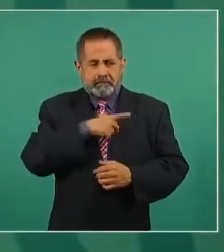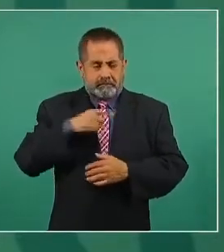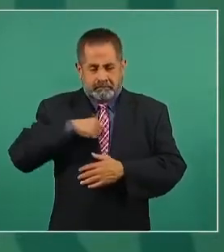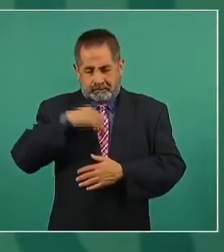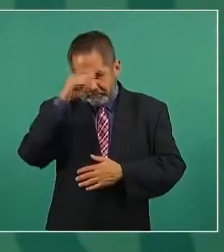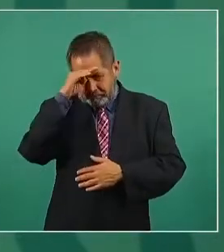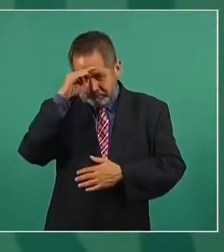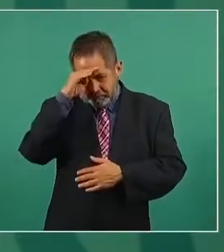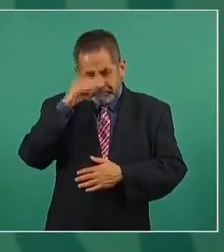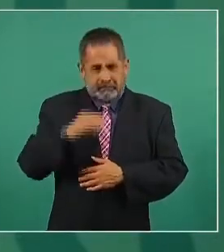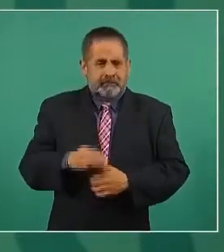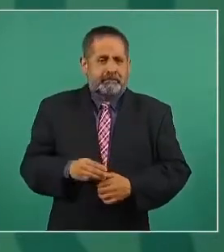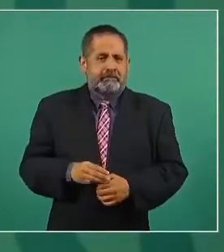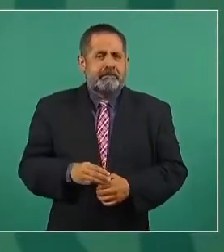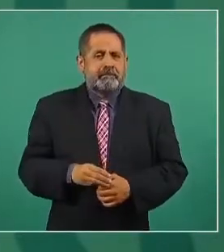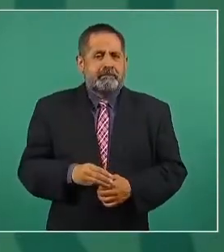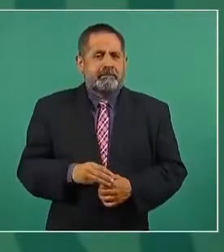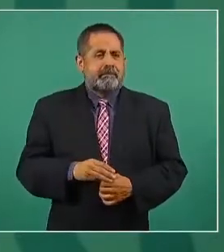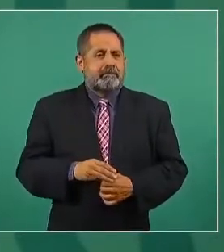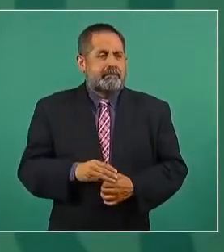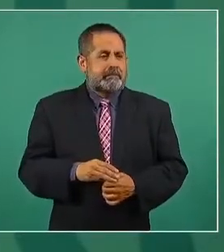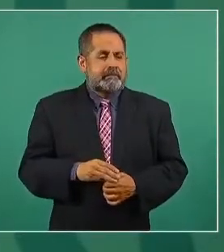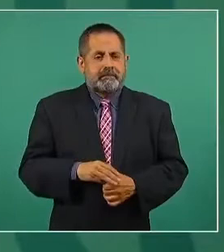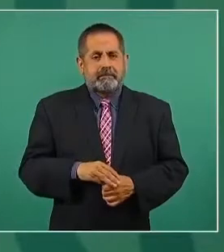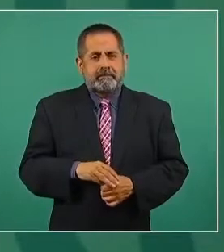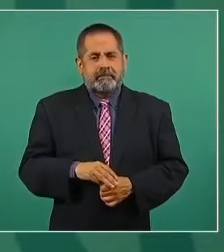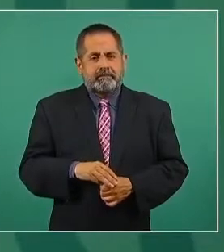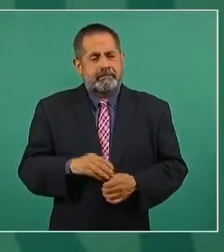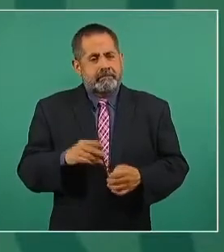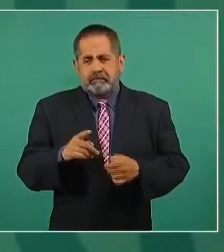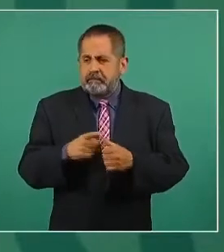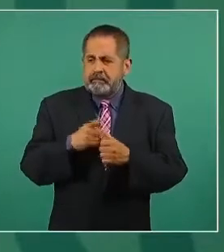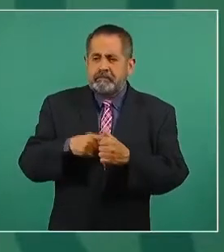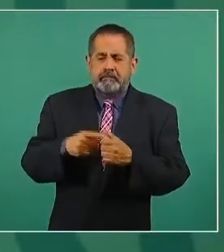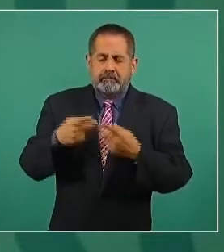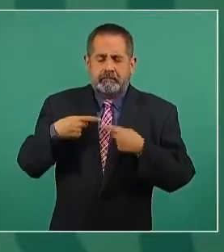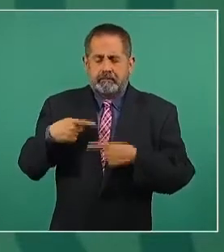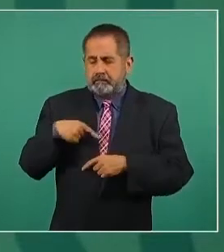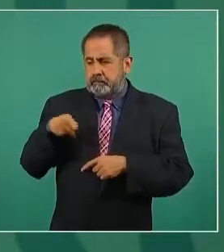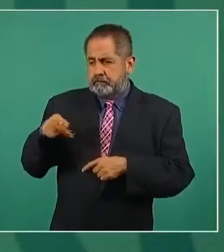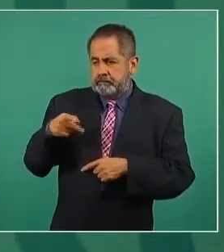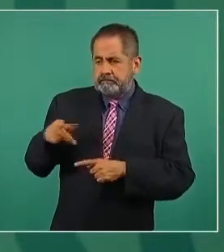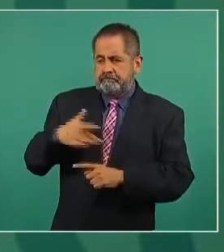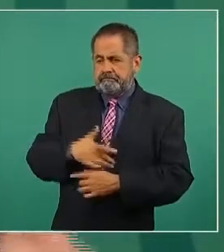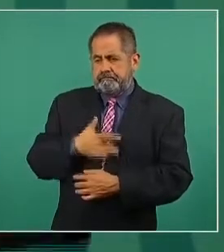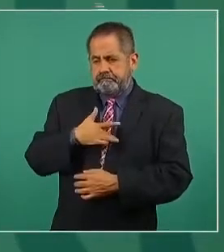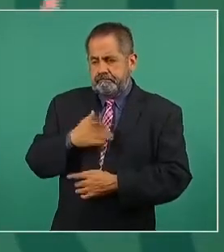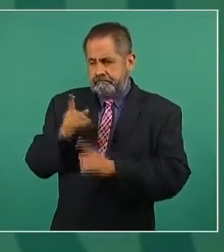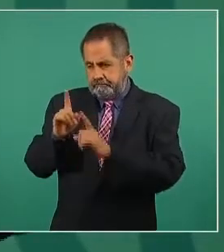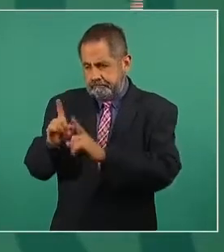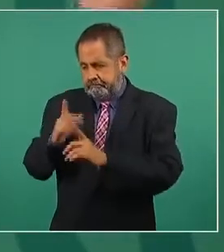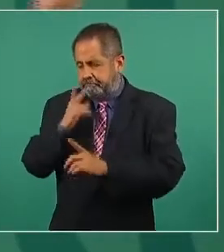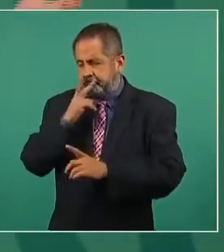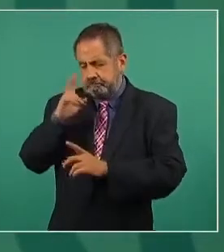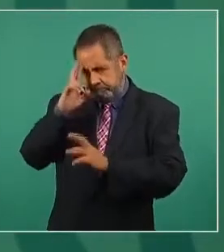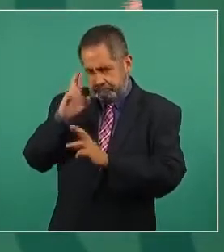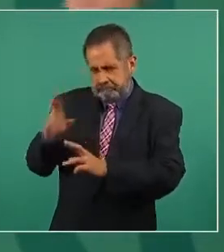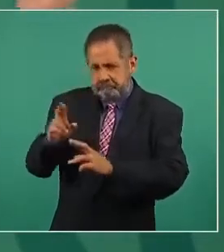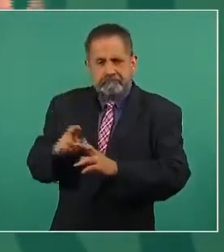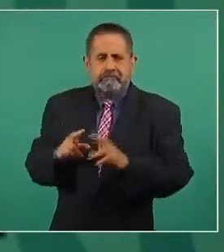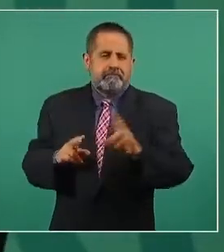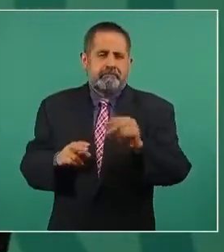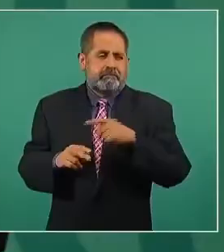primero en la gente y no aprovechar siempre una